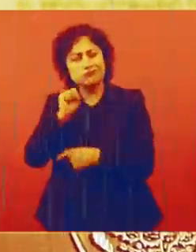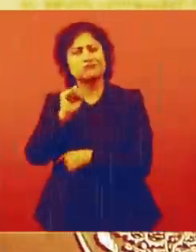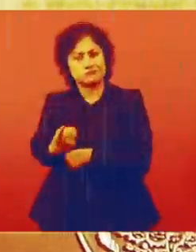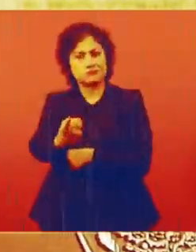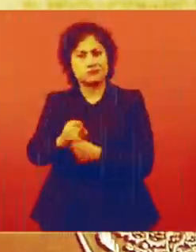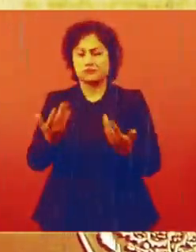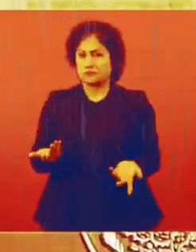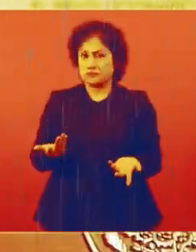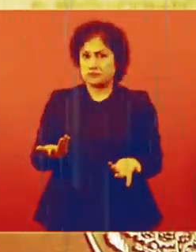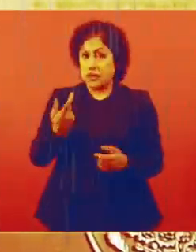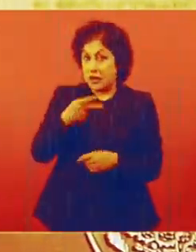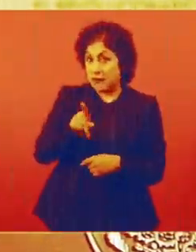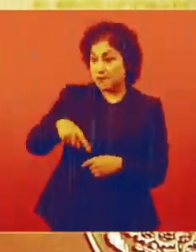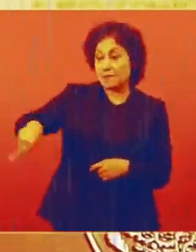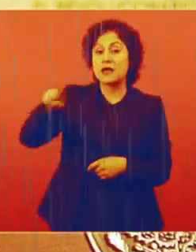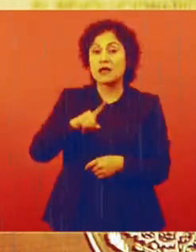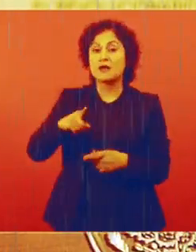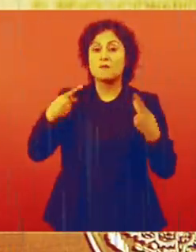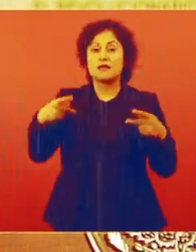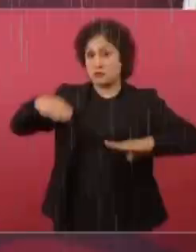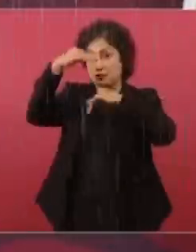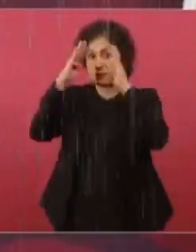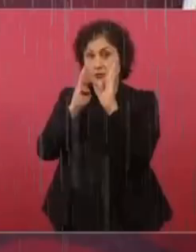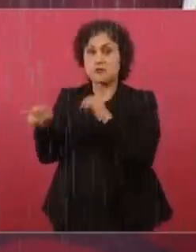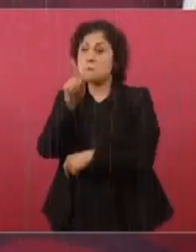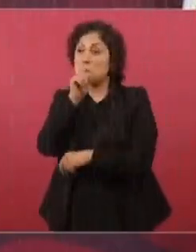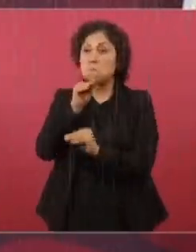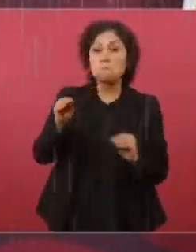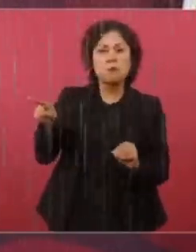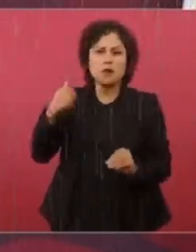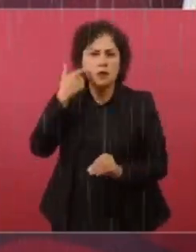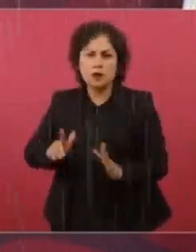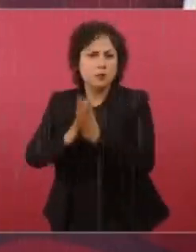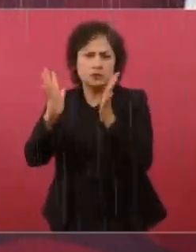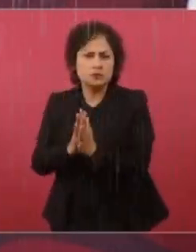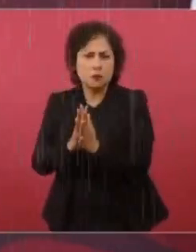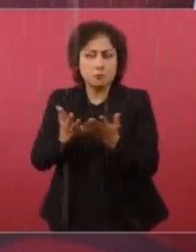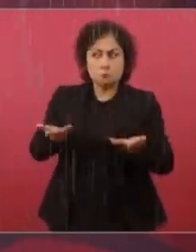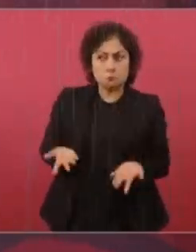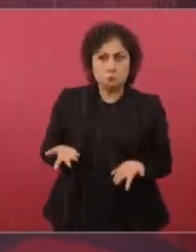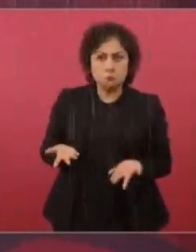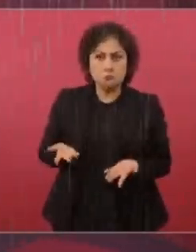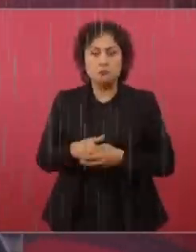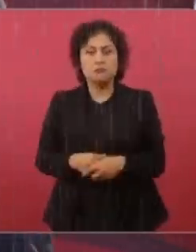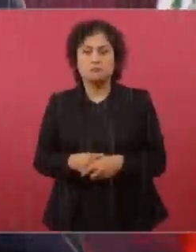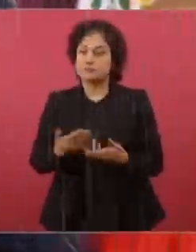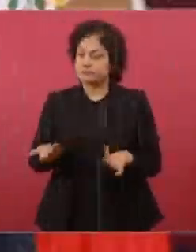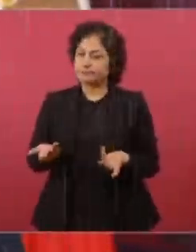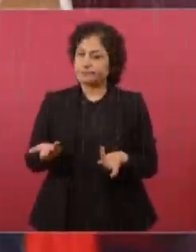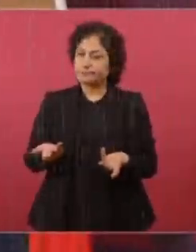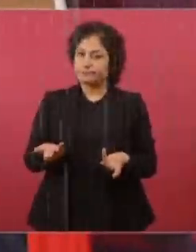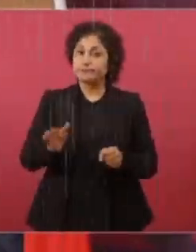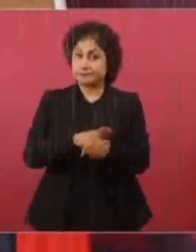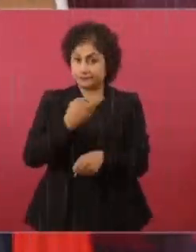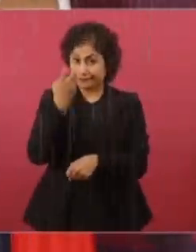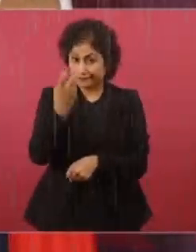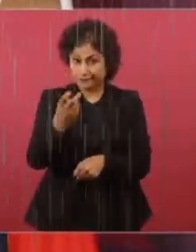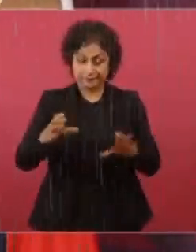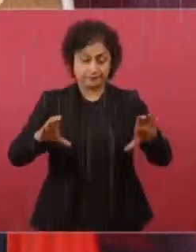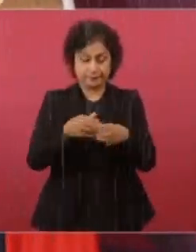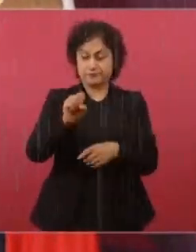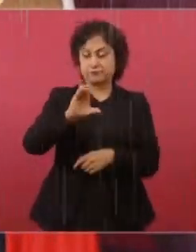Congreso no quiso ni siquiera participar en nada. Pues por eso van a anular